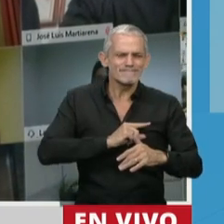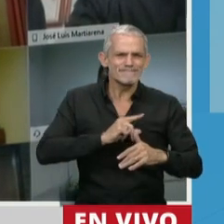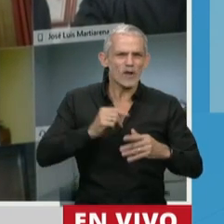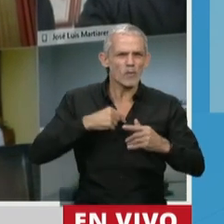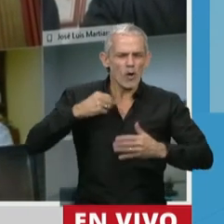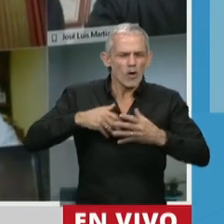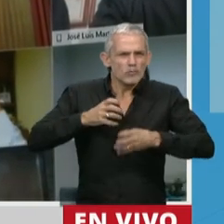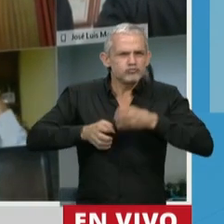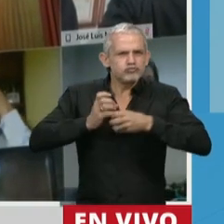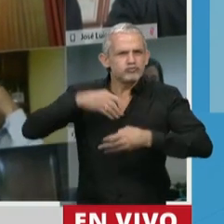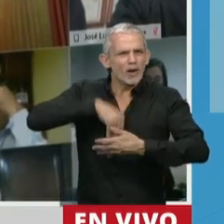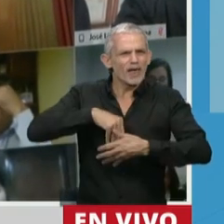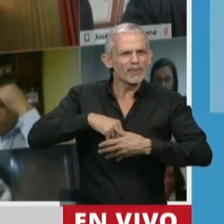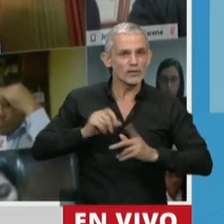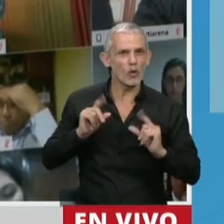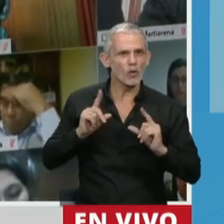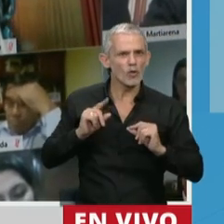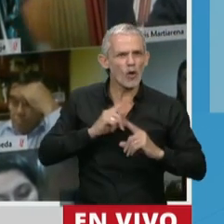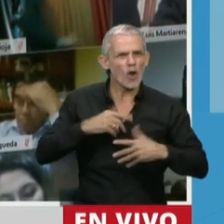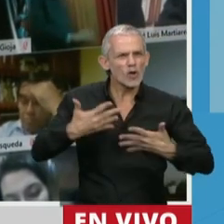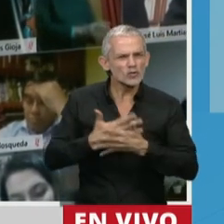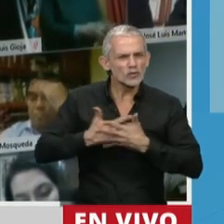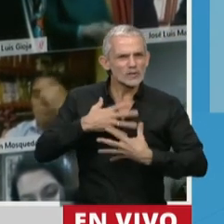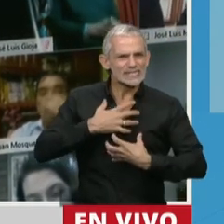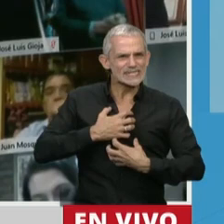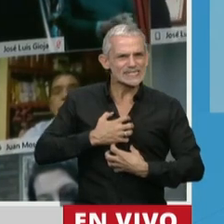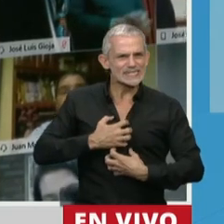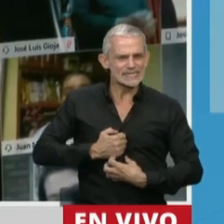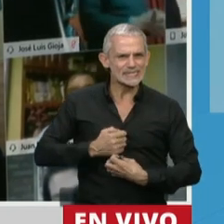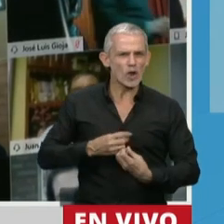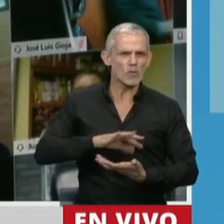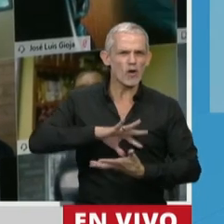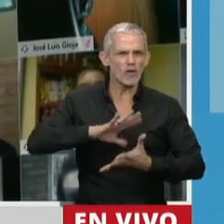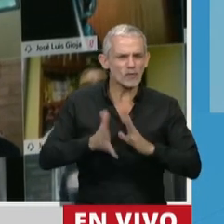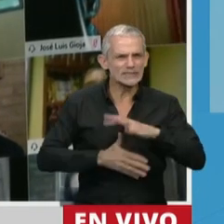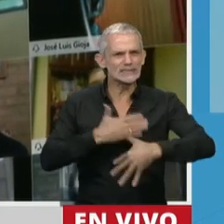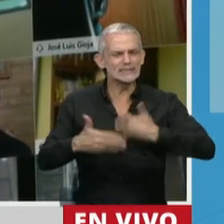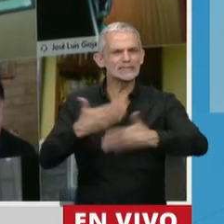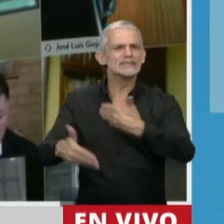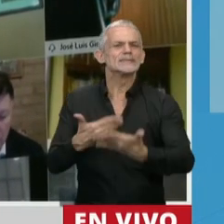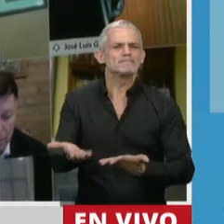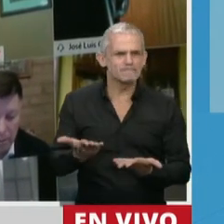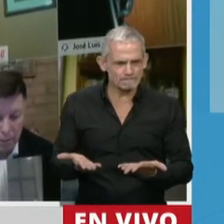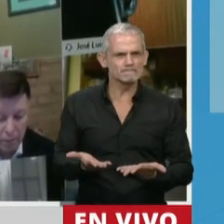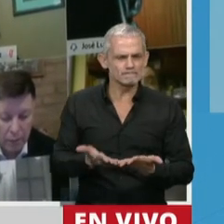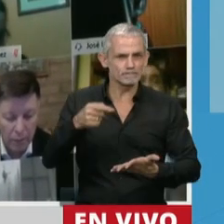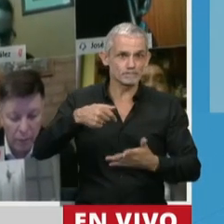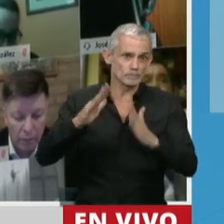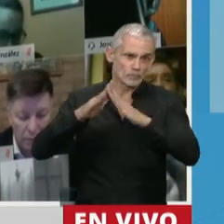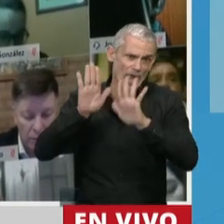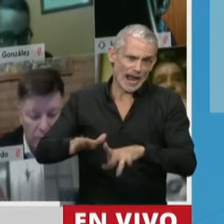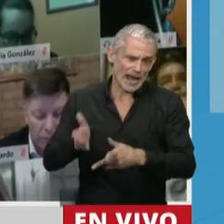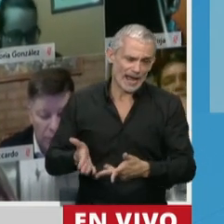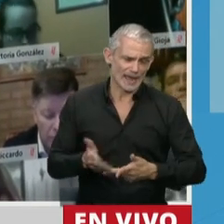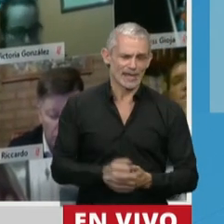esas instancias tan dolorosas en un nuevo modo de relacionamiento que implica esta cuarentena.